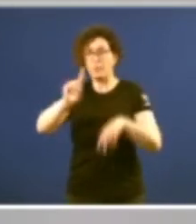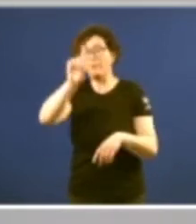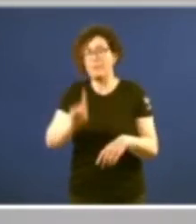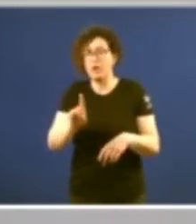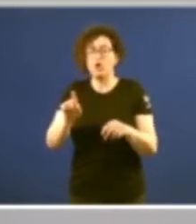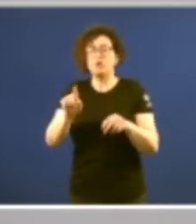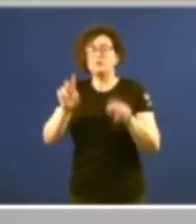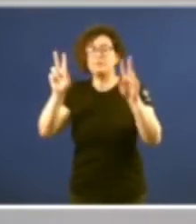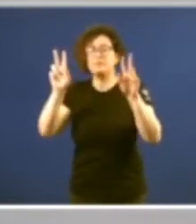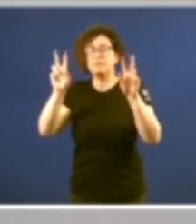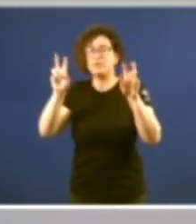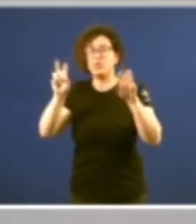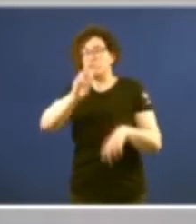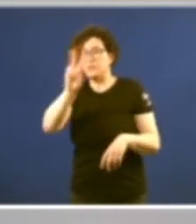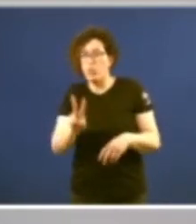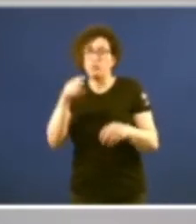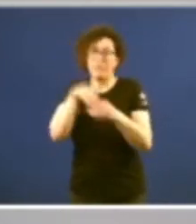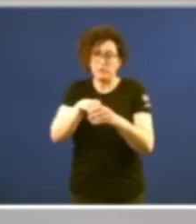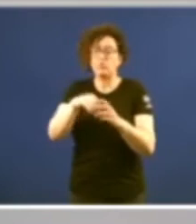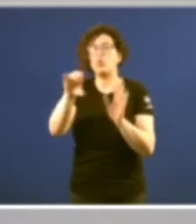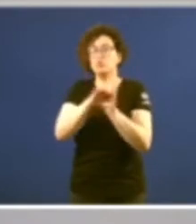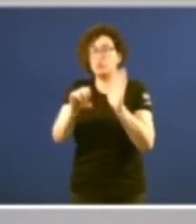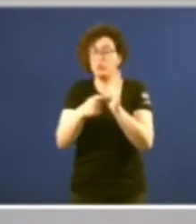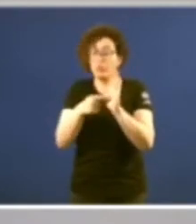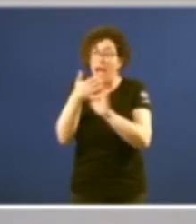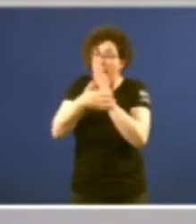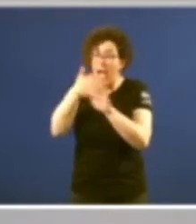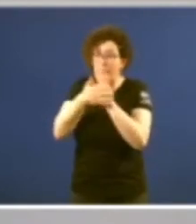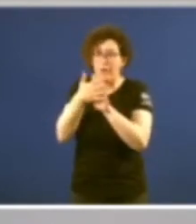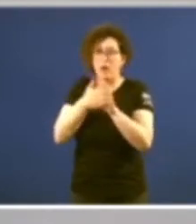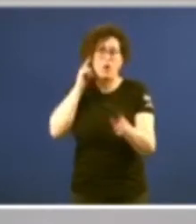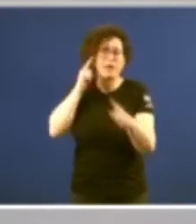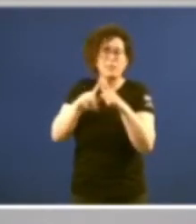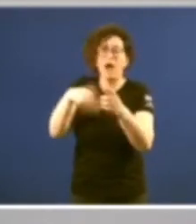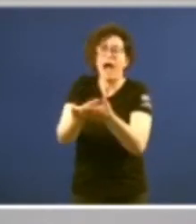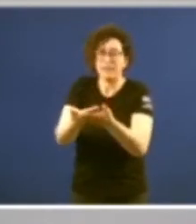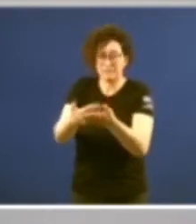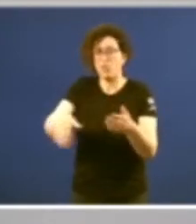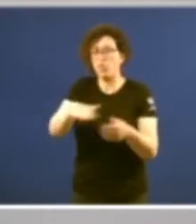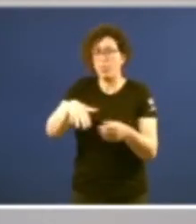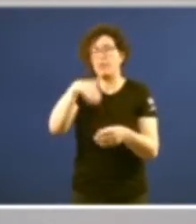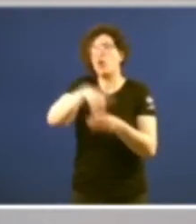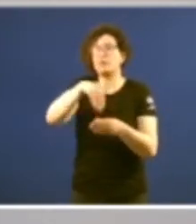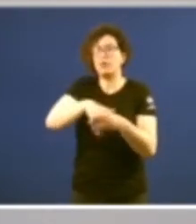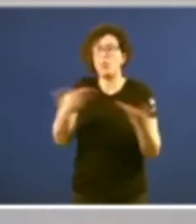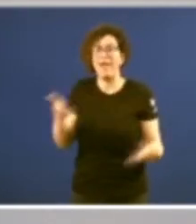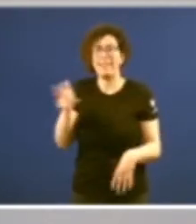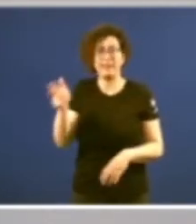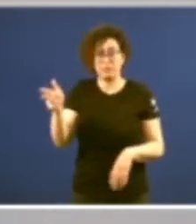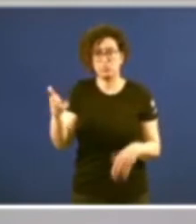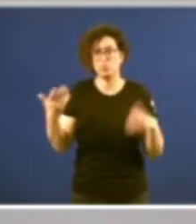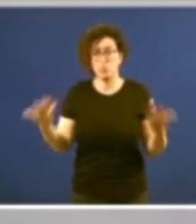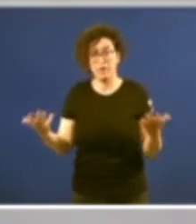primeiro de nosa Constitución, se determina o alcance e contenido do contenido esencial de esos direitos. E como